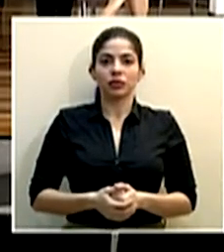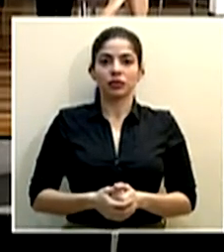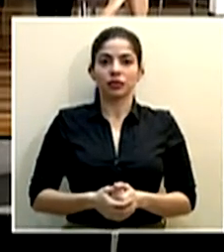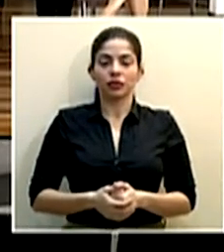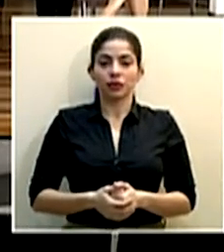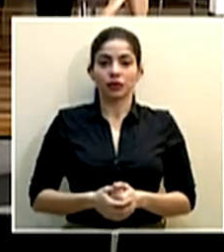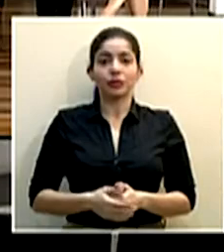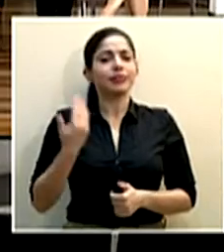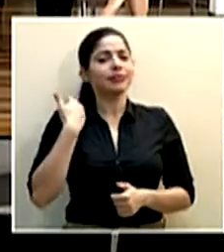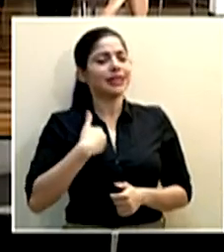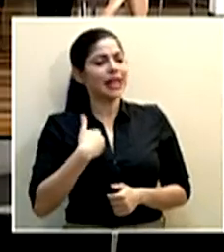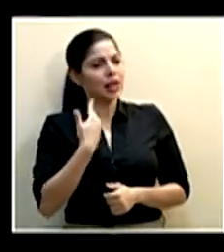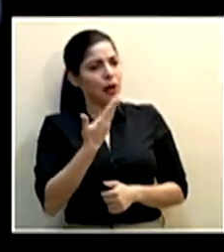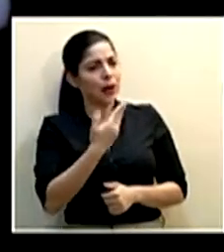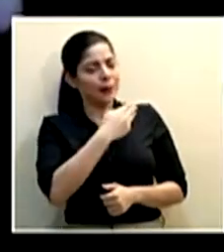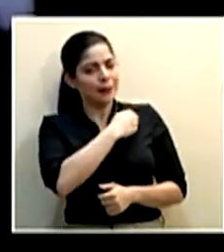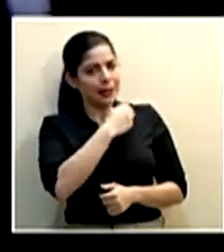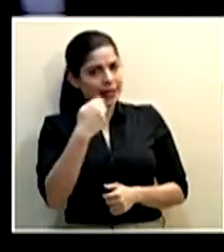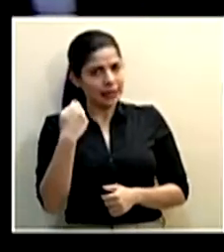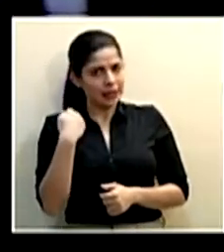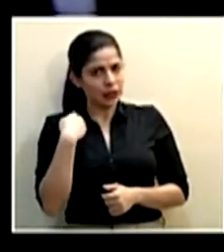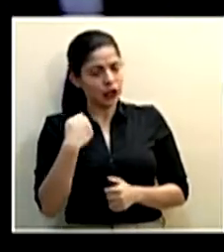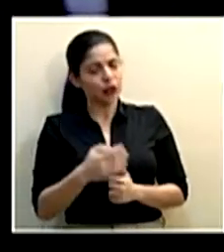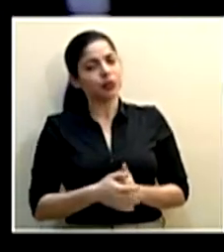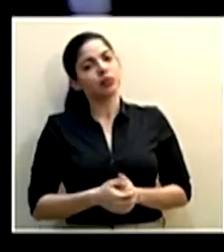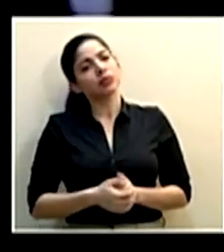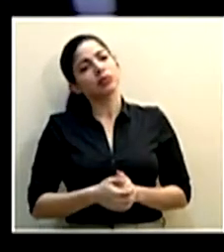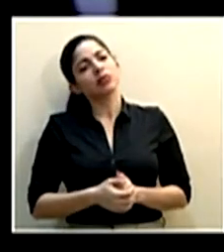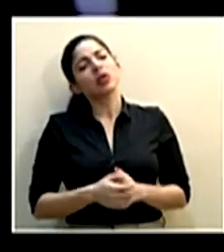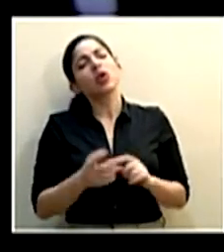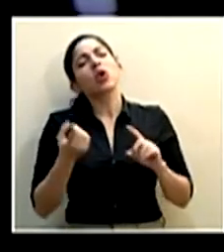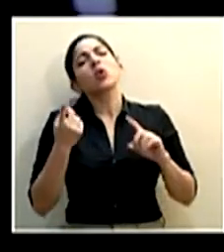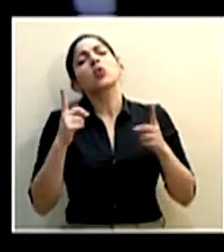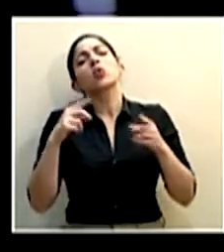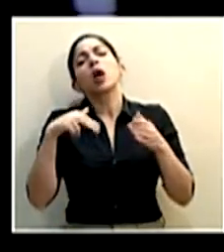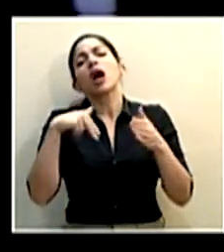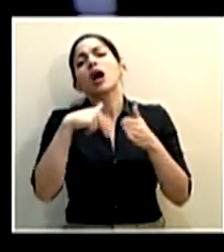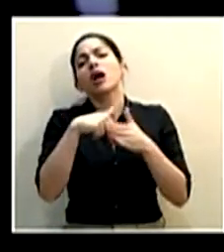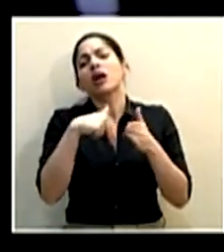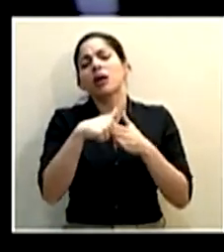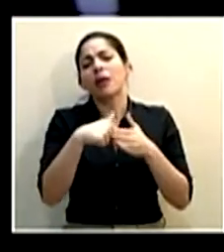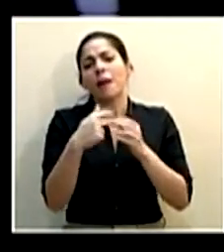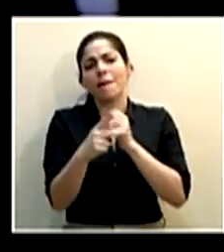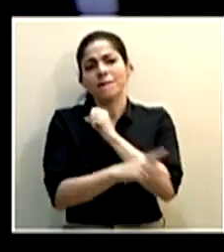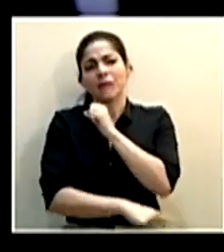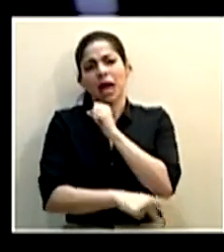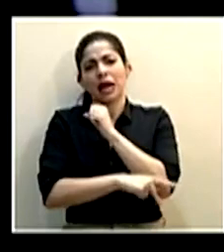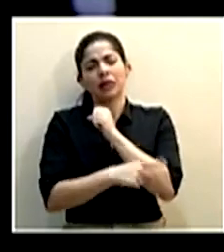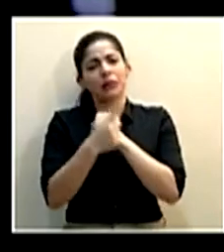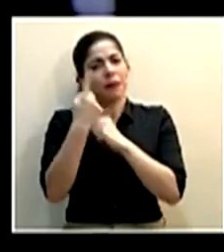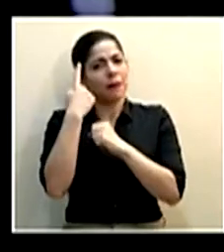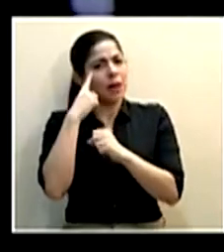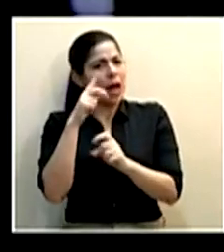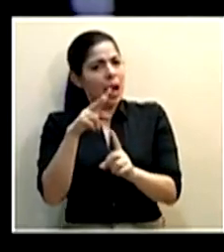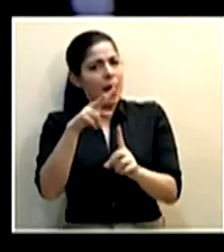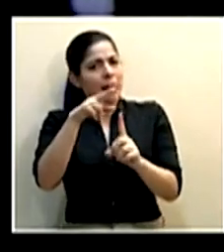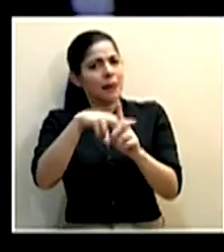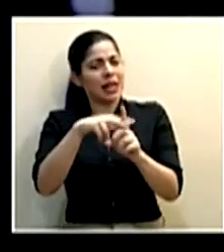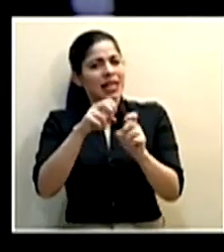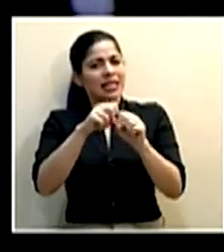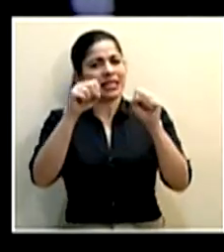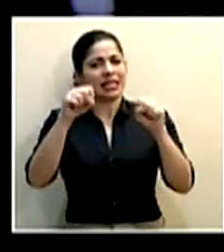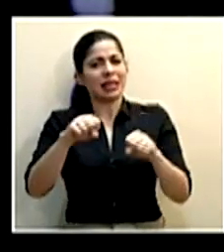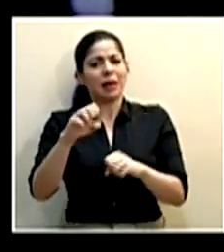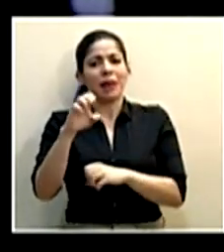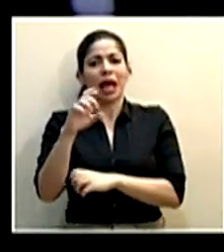Señor ministro, ¿qué impide al país aplicar el sistema EUS